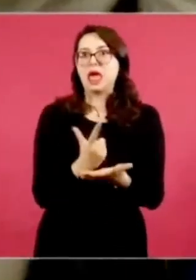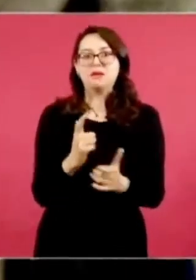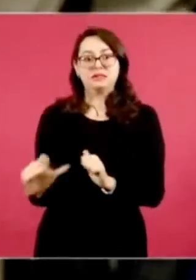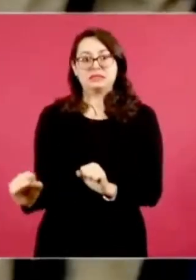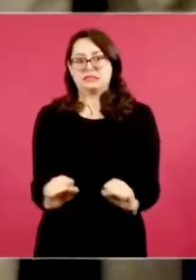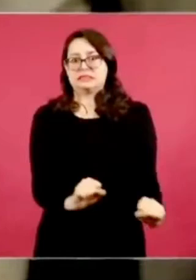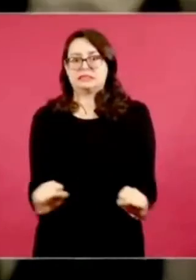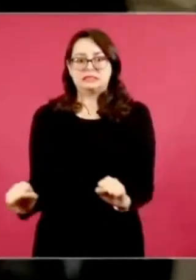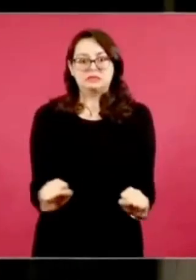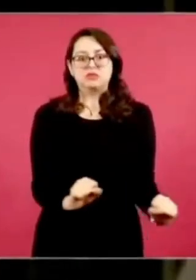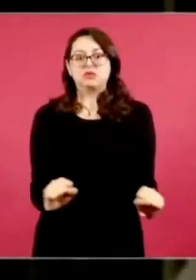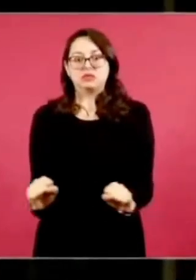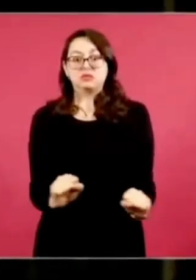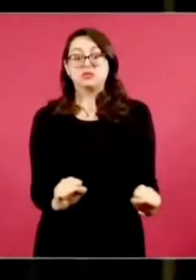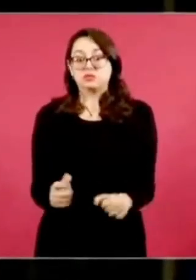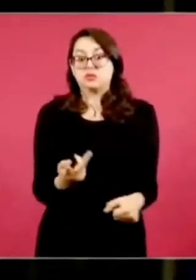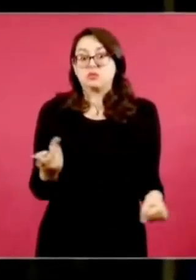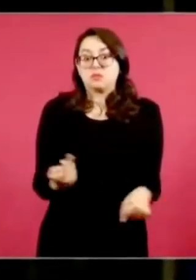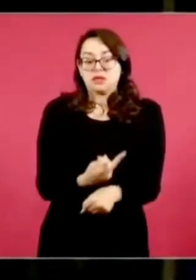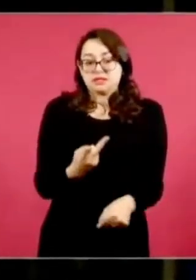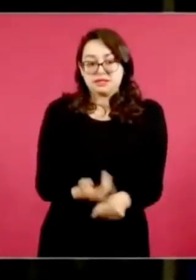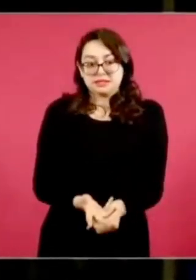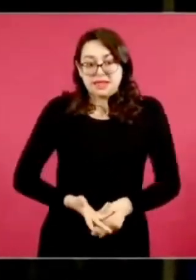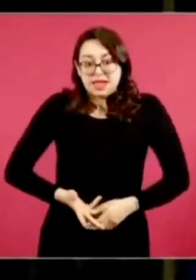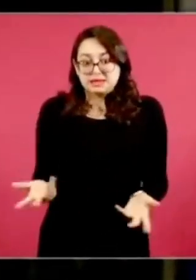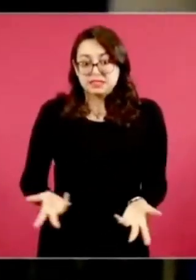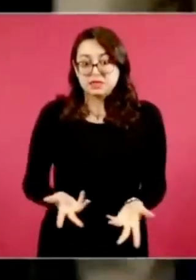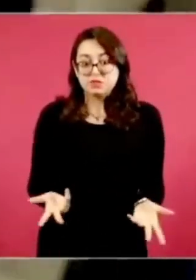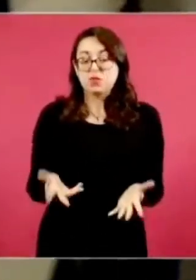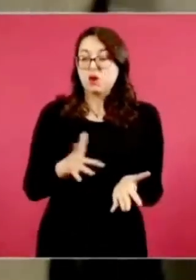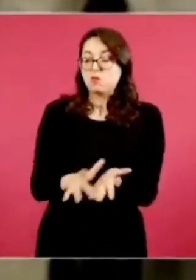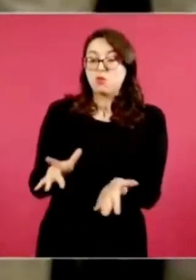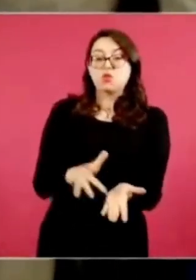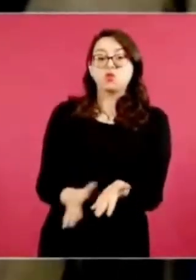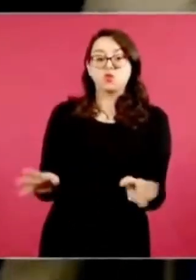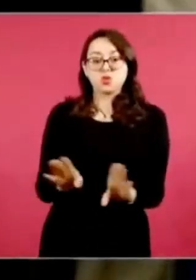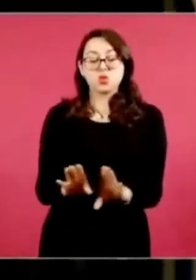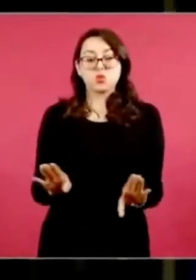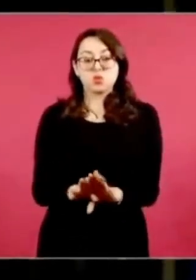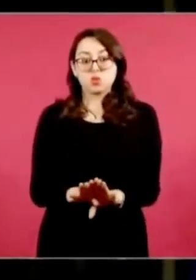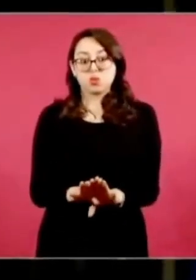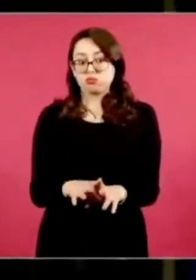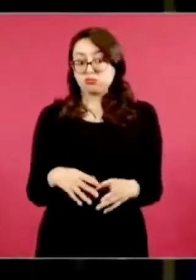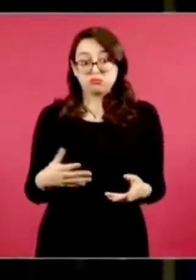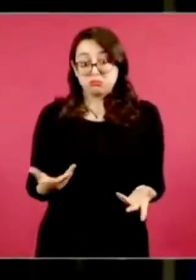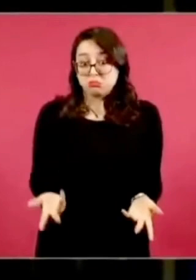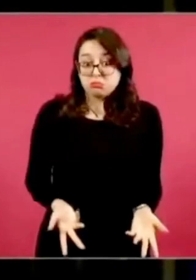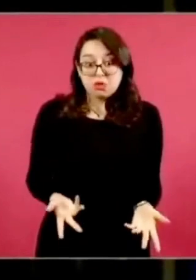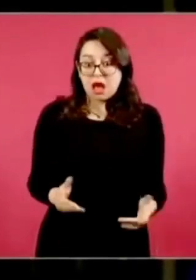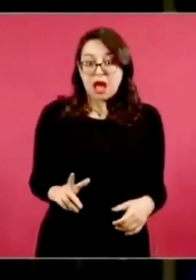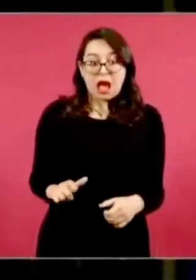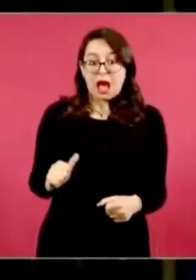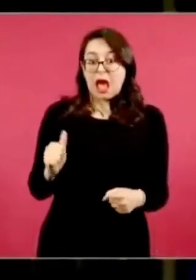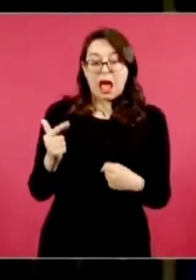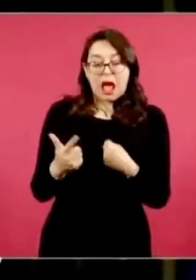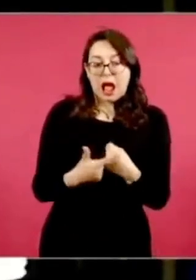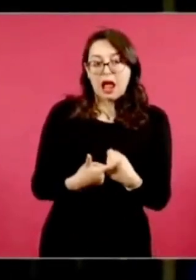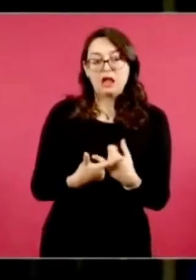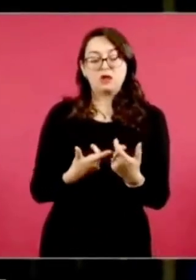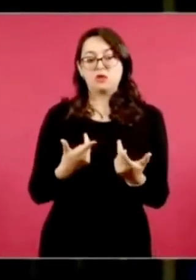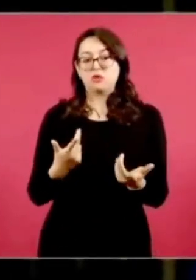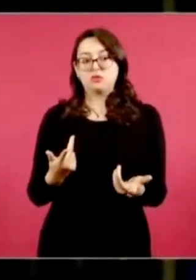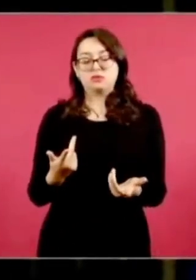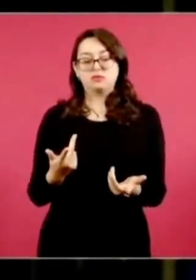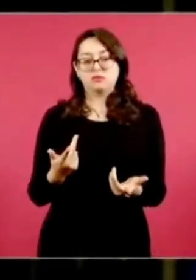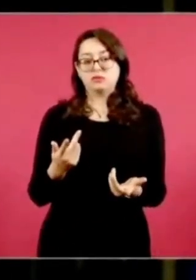Entonces, ¿qué ha hecho, qué ha pasado, cómo se va a apoyar estas personas y si también van a Protección Civil a